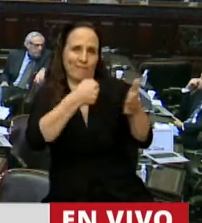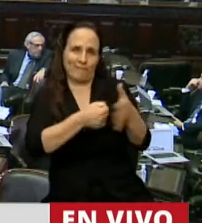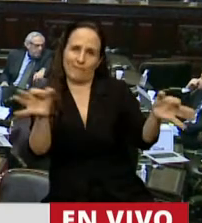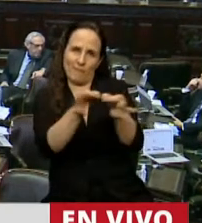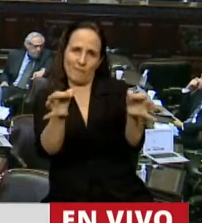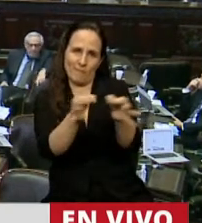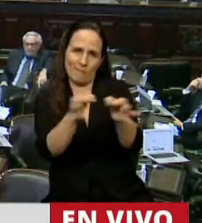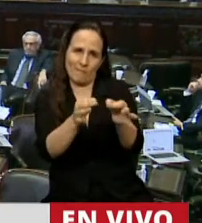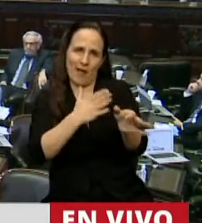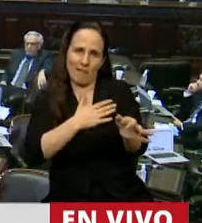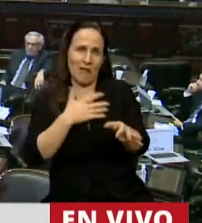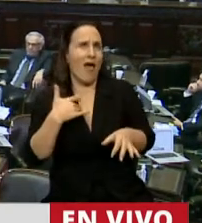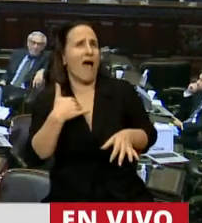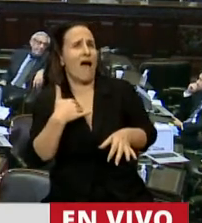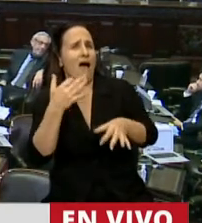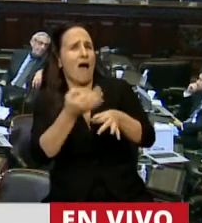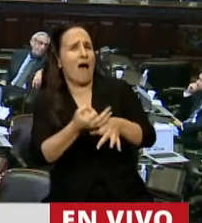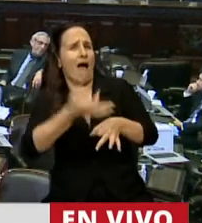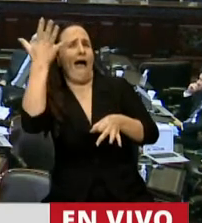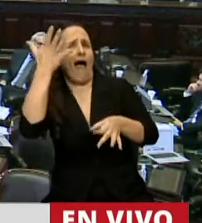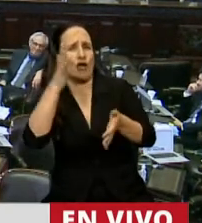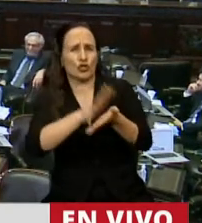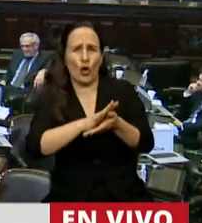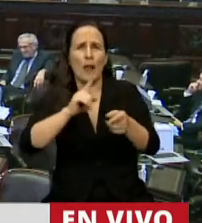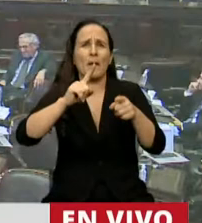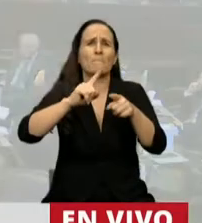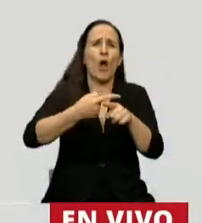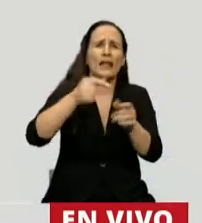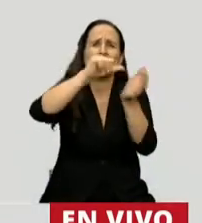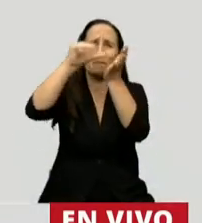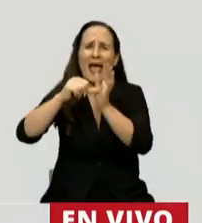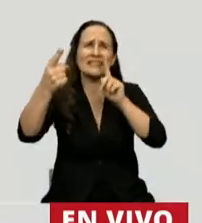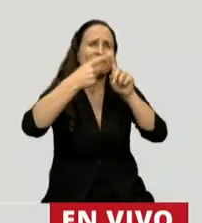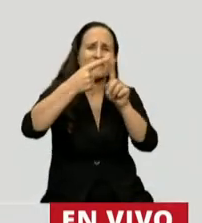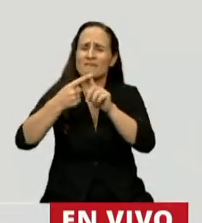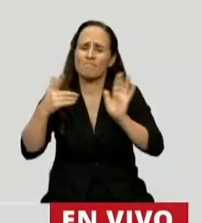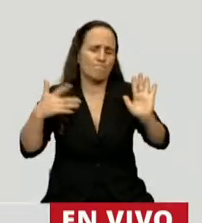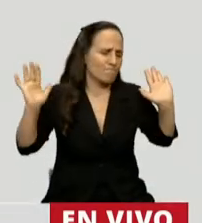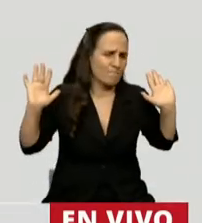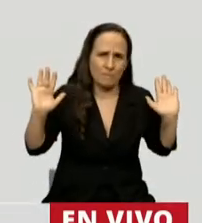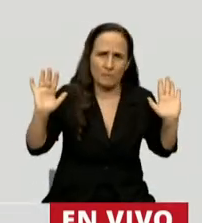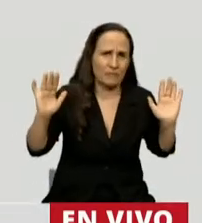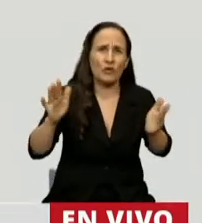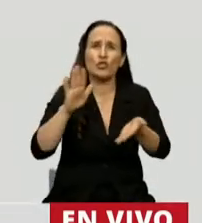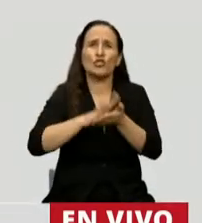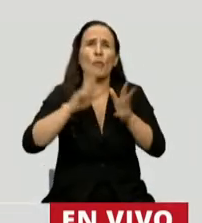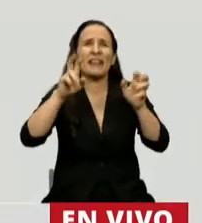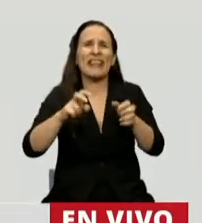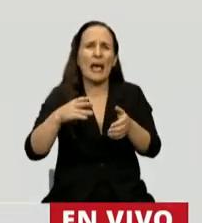No soy especialista en política internacional, no soy especialista en límites.